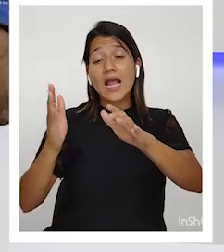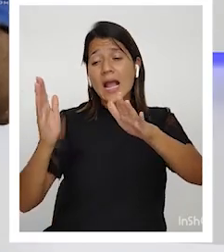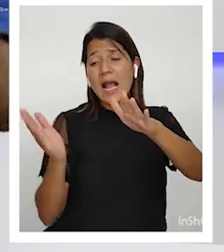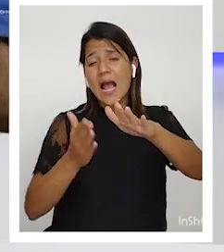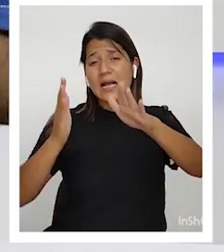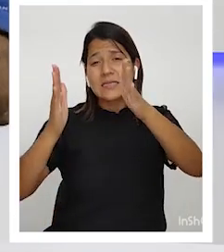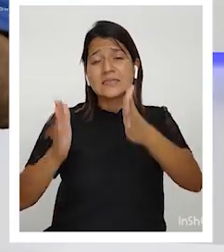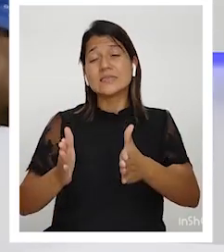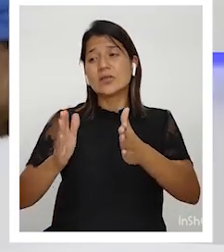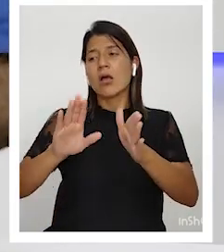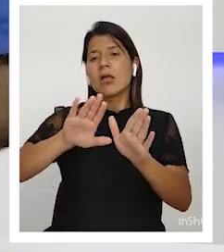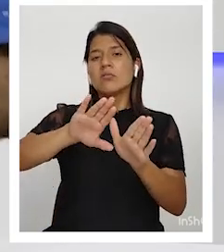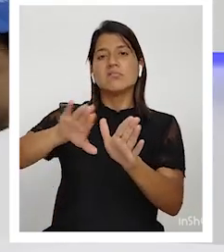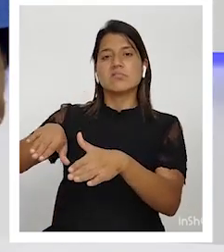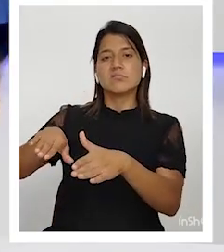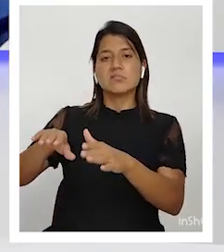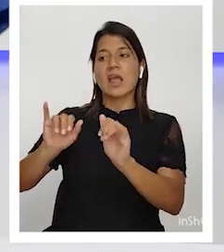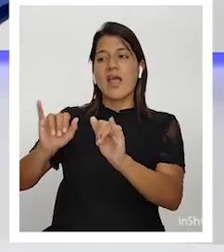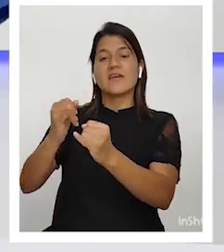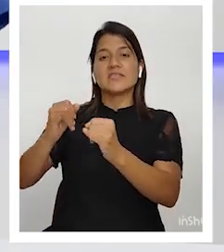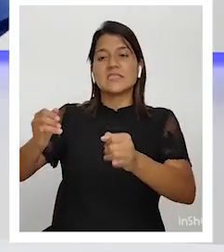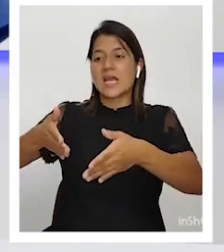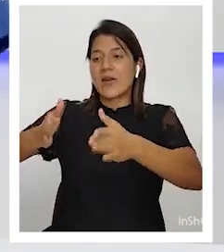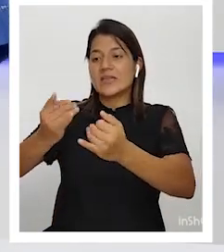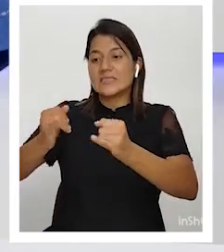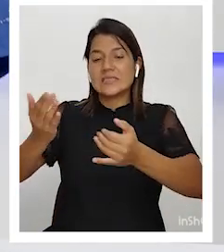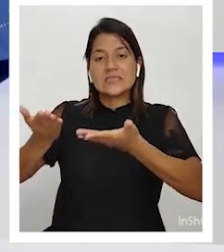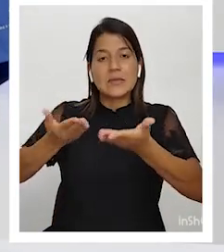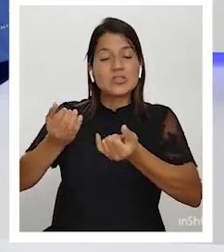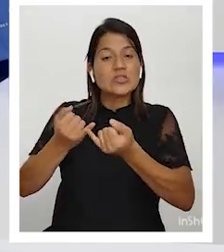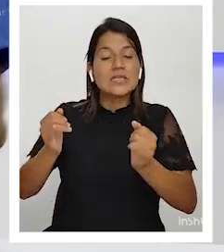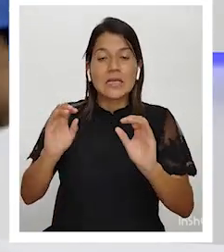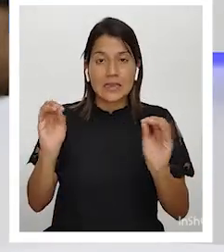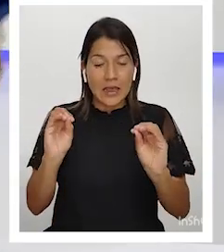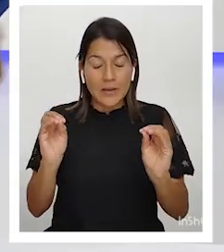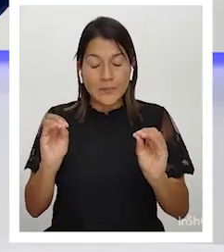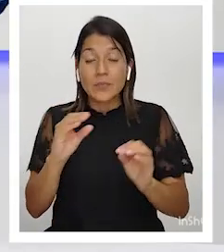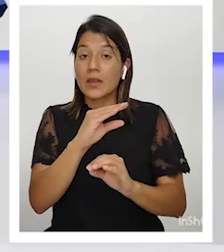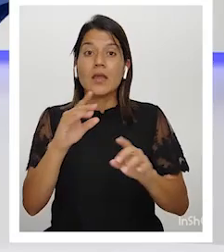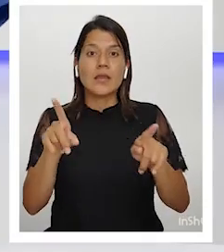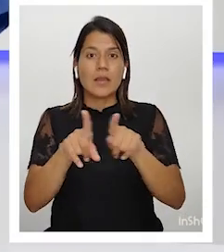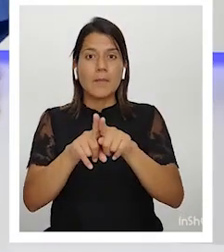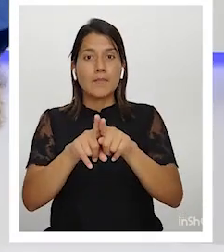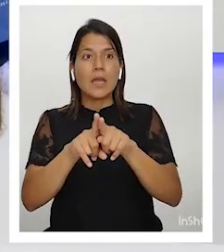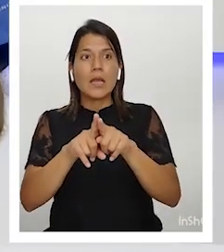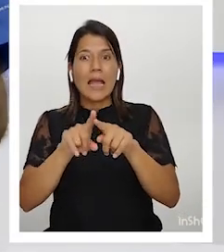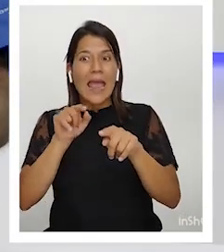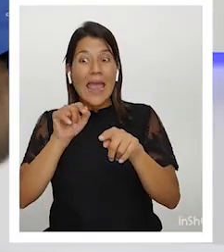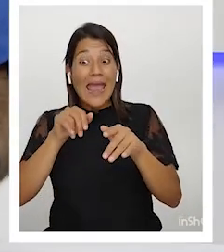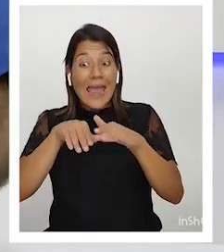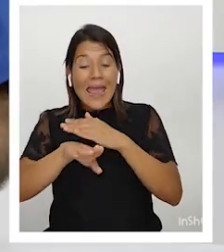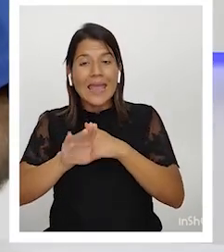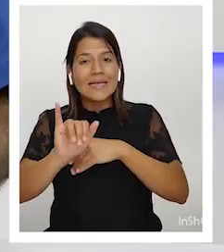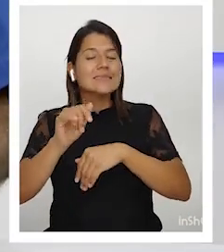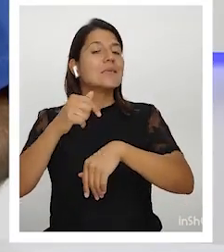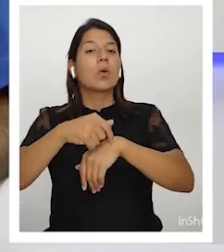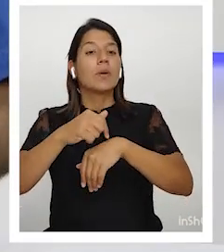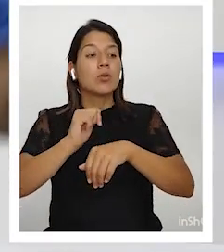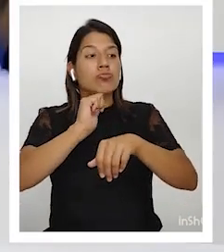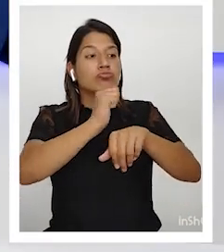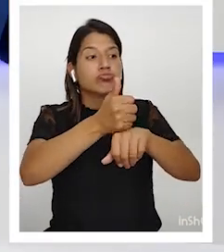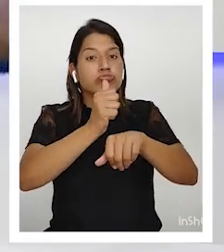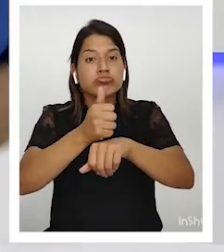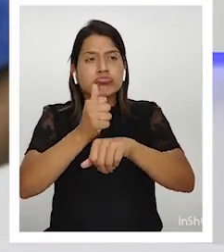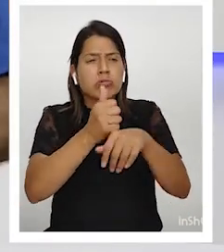carreteras, sin servicios, sin nada. Entonces había, y además empezaron a florecer las guerrillas en el resto del continente,